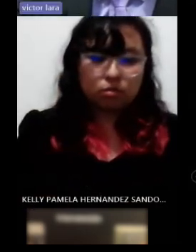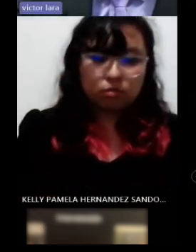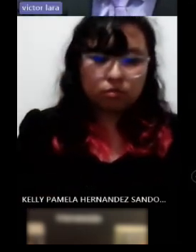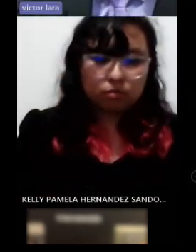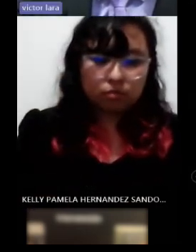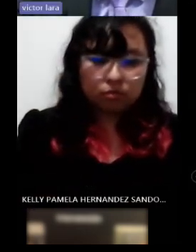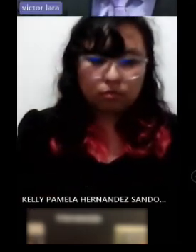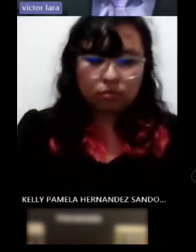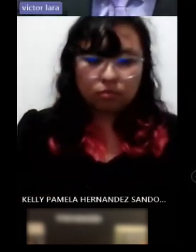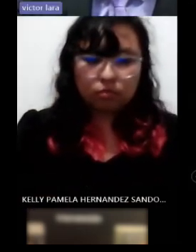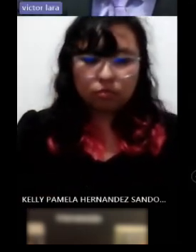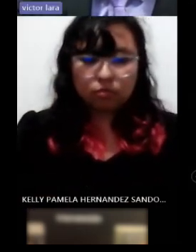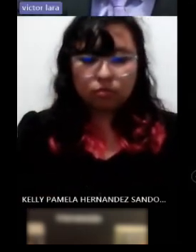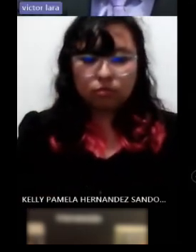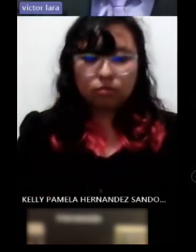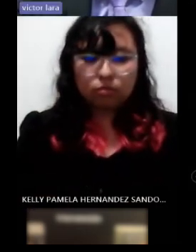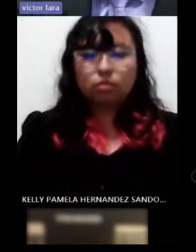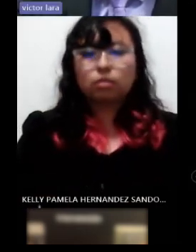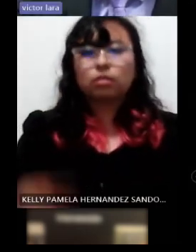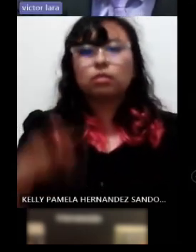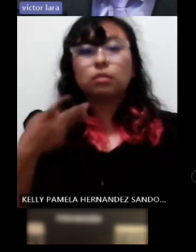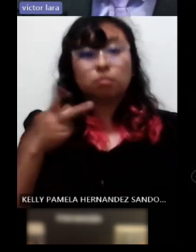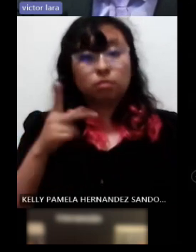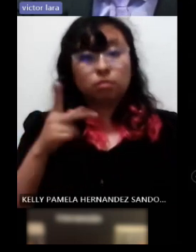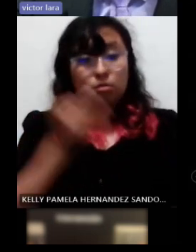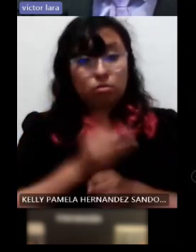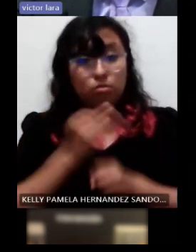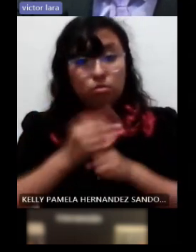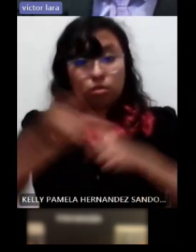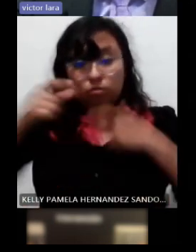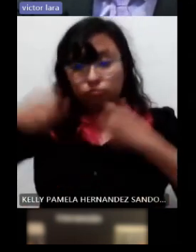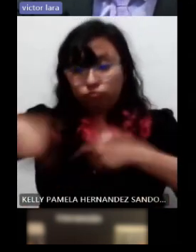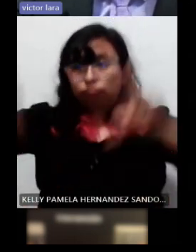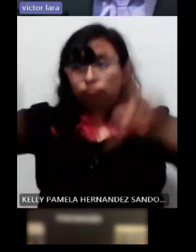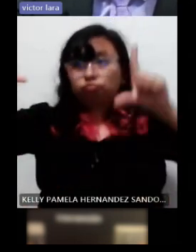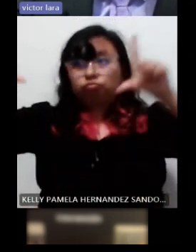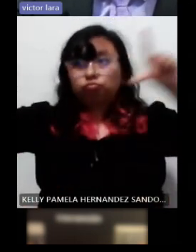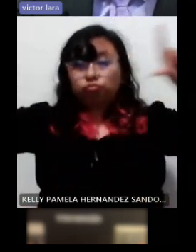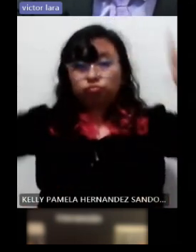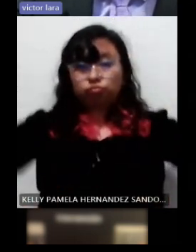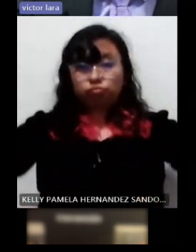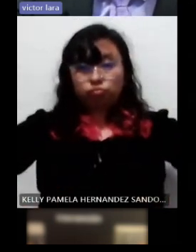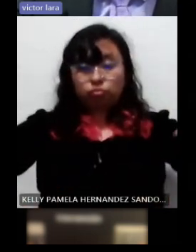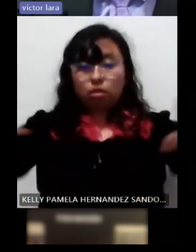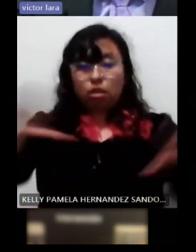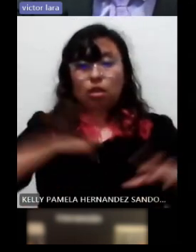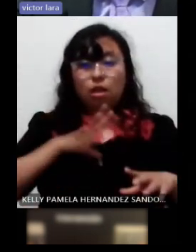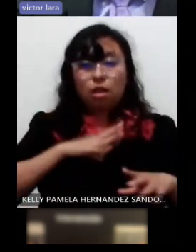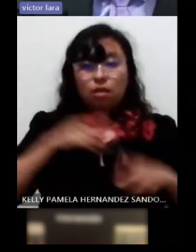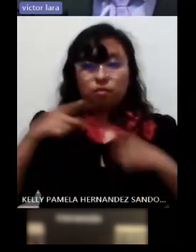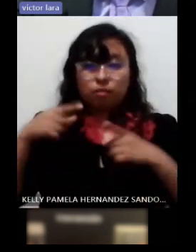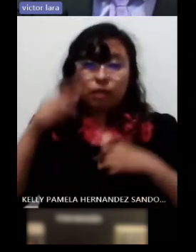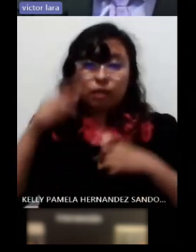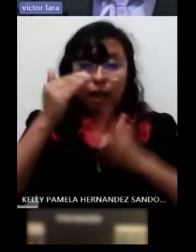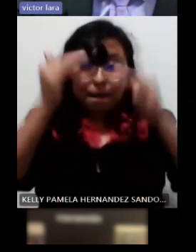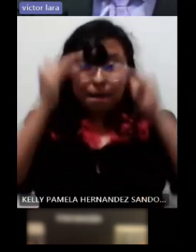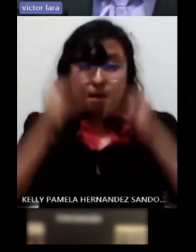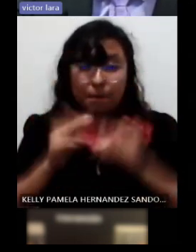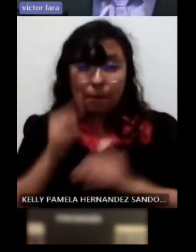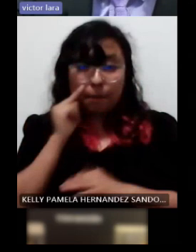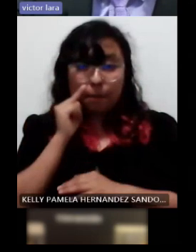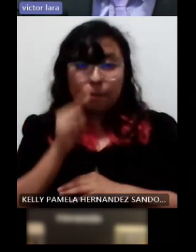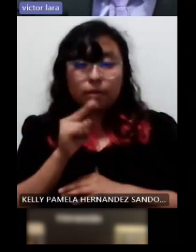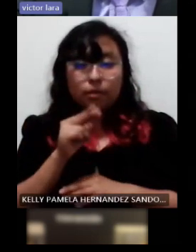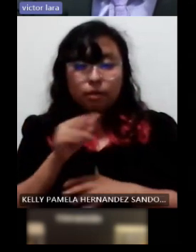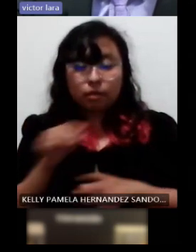es trabajar con un magneticador de textos donde es una pantalla y en la parte inferior contiene una plata